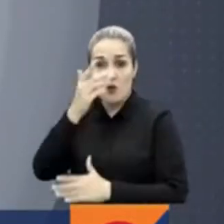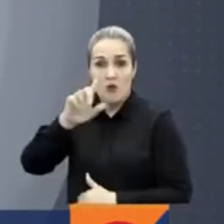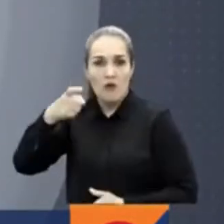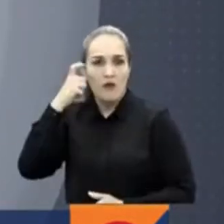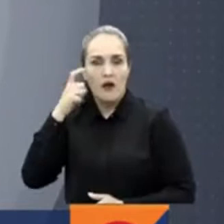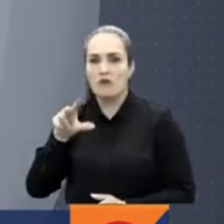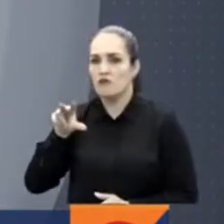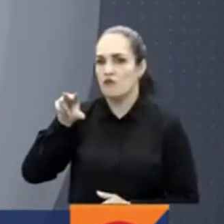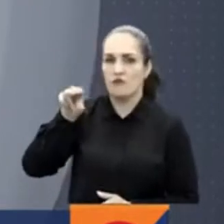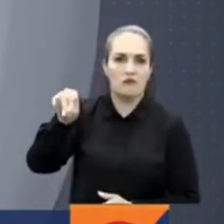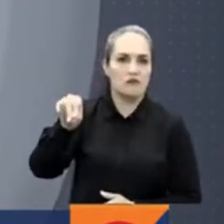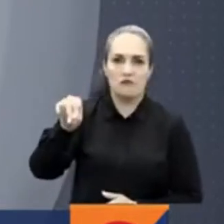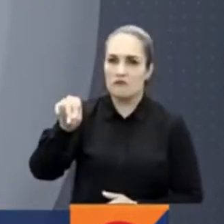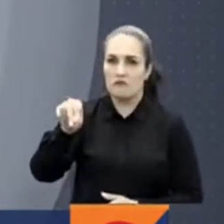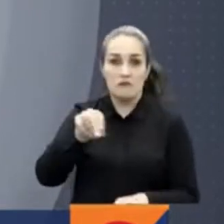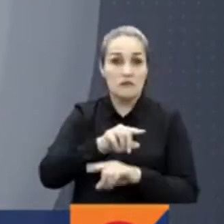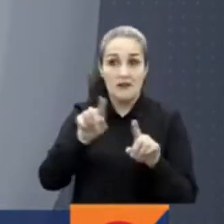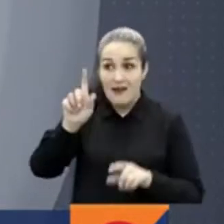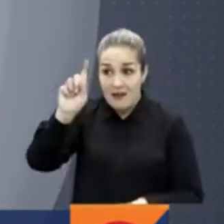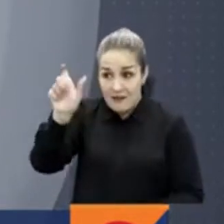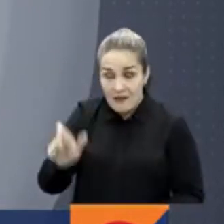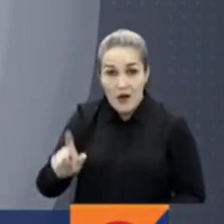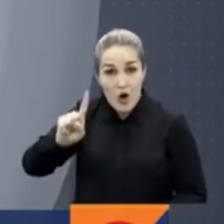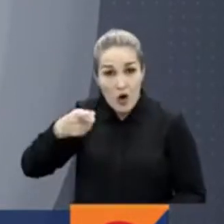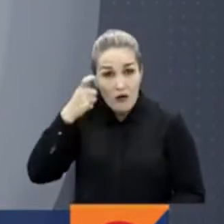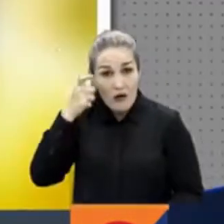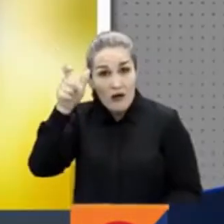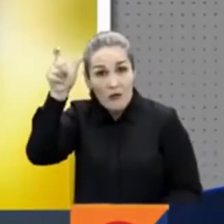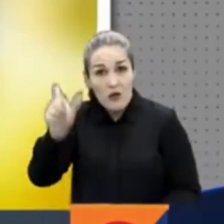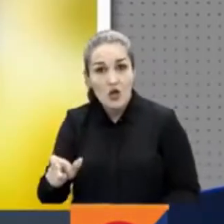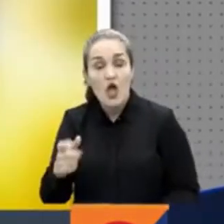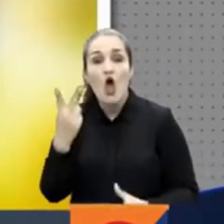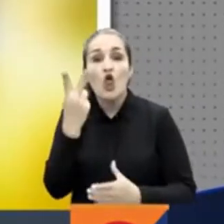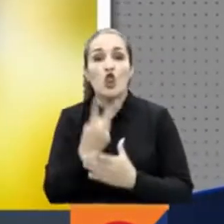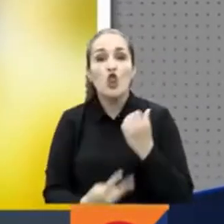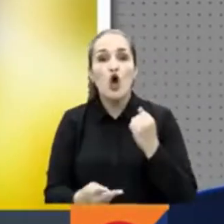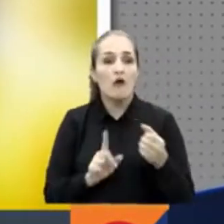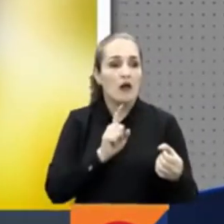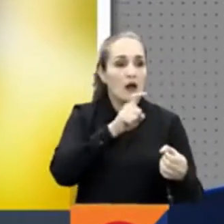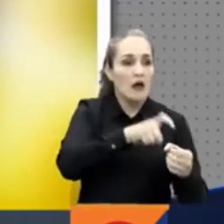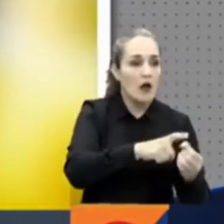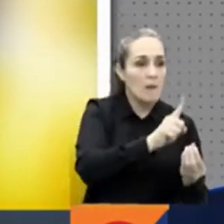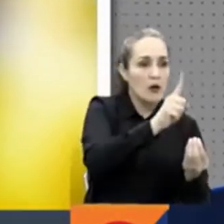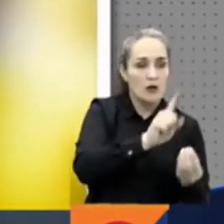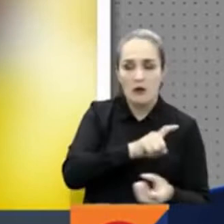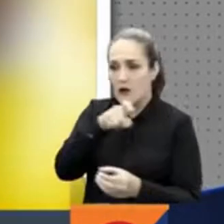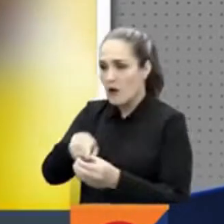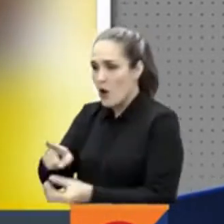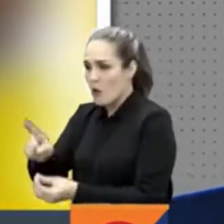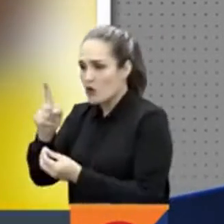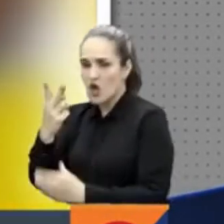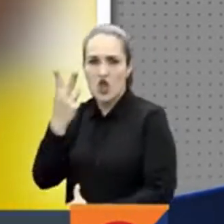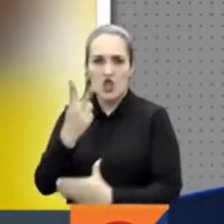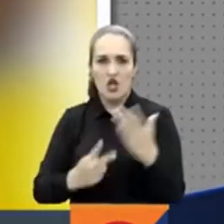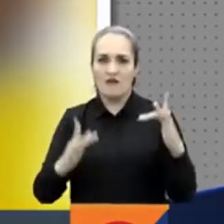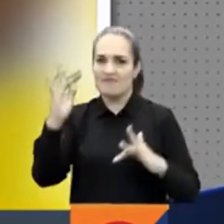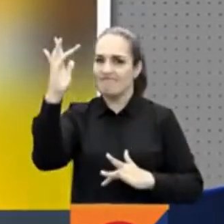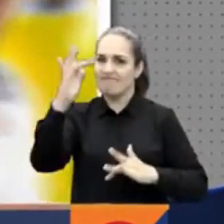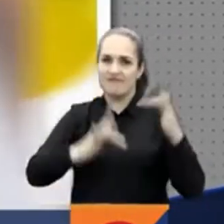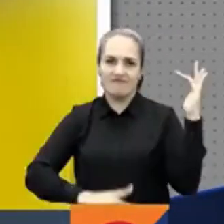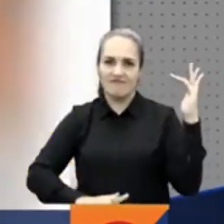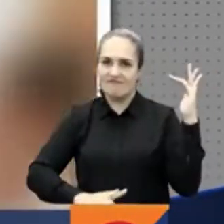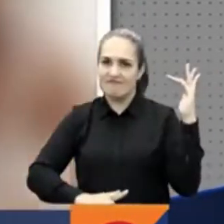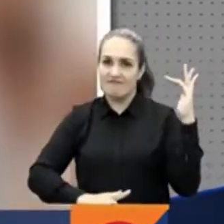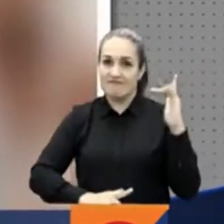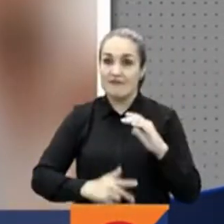Para el alto tribunal, el gobernador incurrió en una doble militancia al momento de la inscripción de la candidatura. La Corte consideró